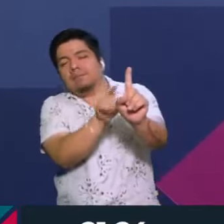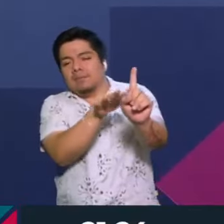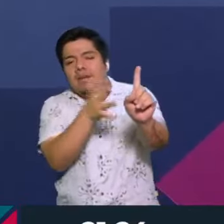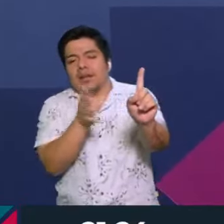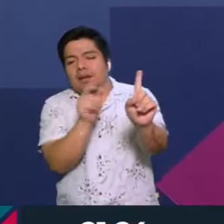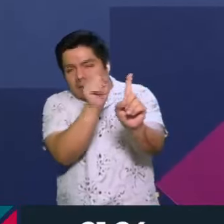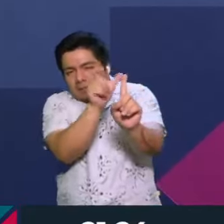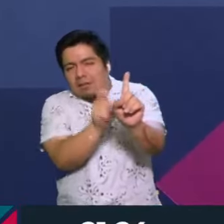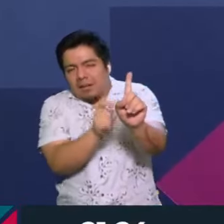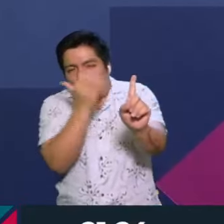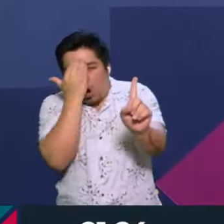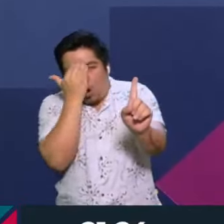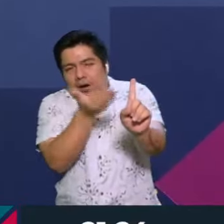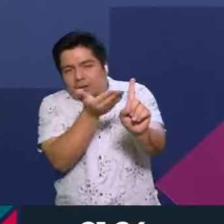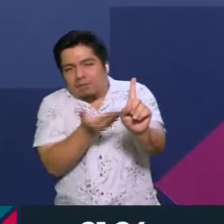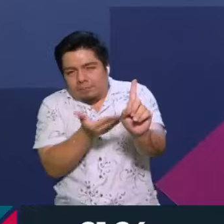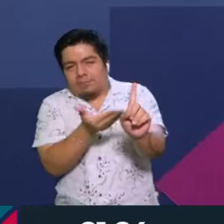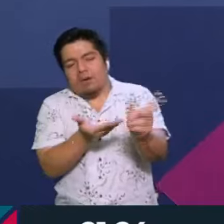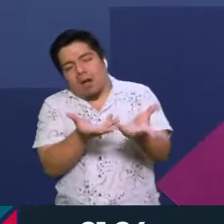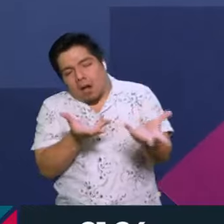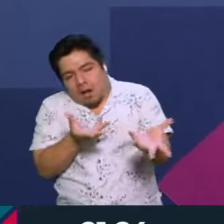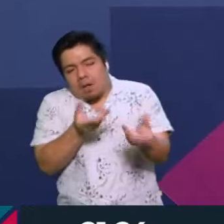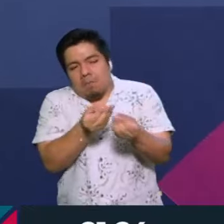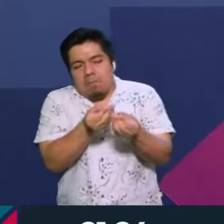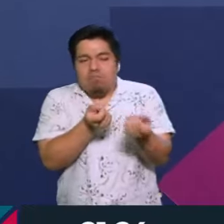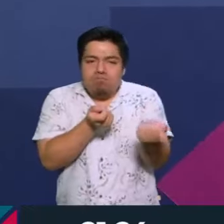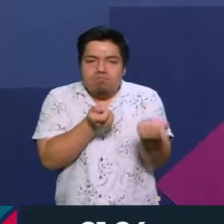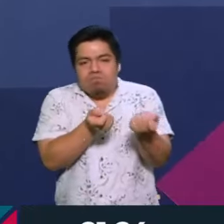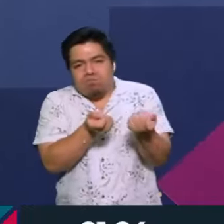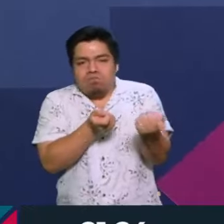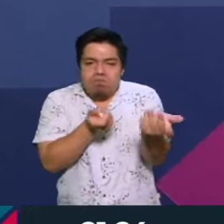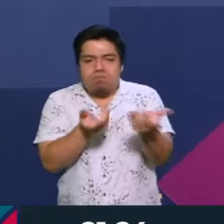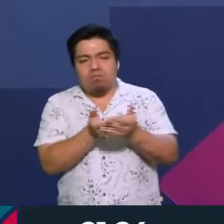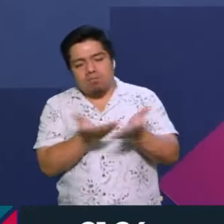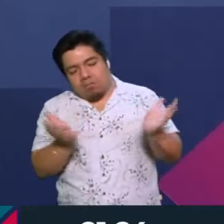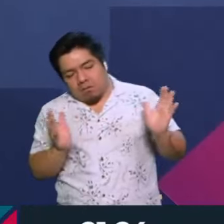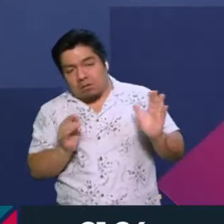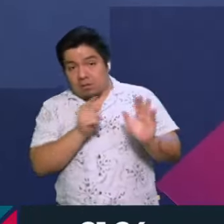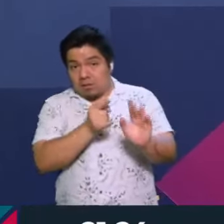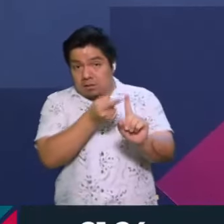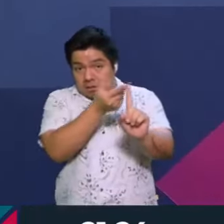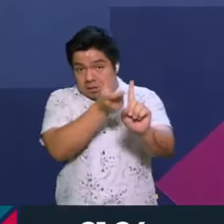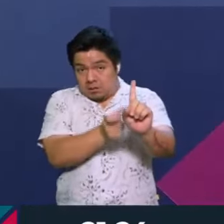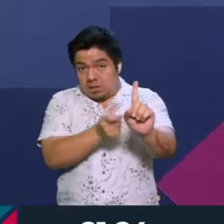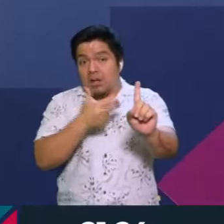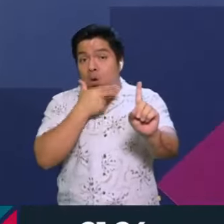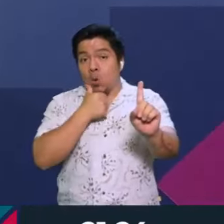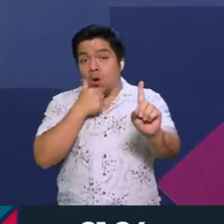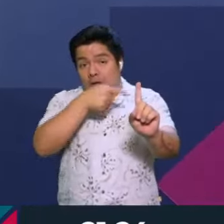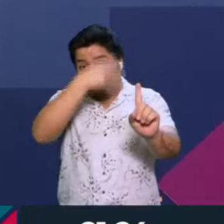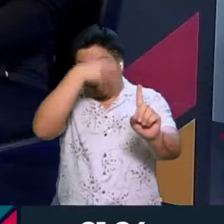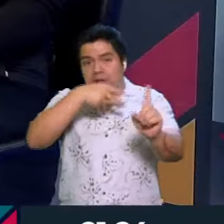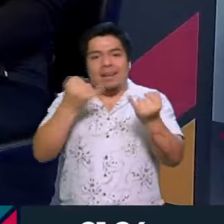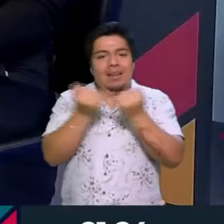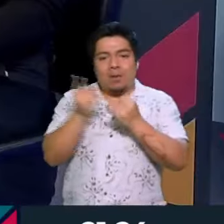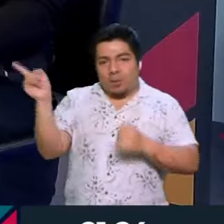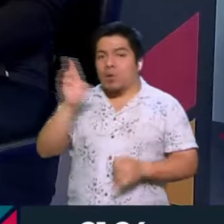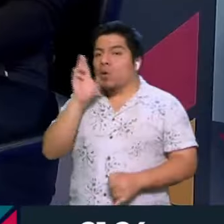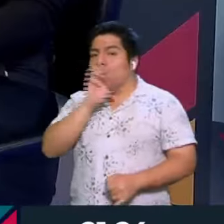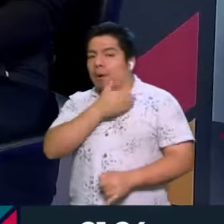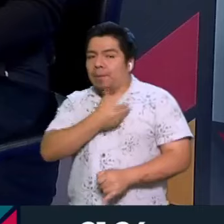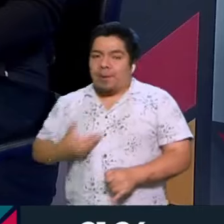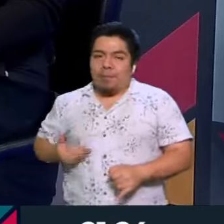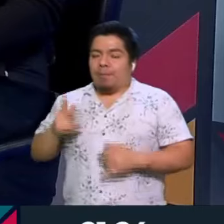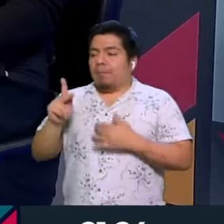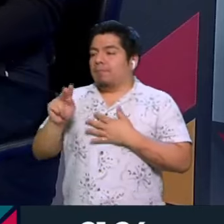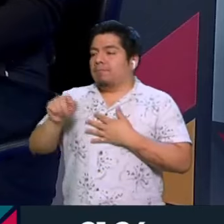manejar en el sentido de que hubo una relación, son pragmáticos, y este señor lo que quiere, ya lo vimos también con Putin, ya diciendo, bueno,